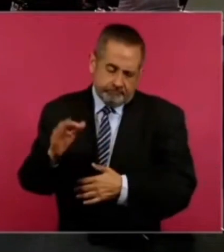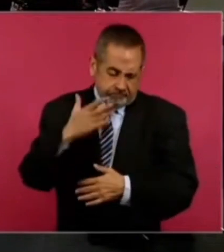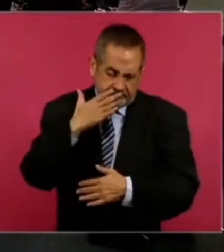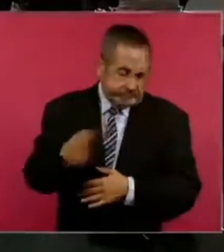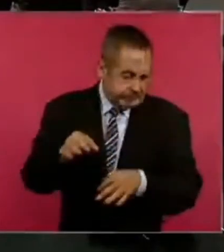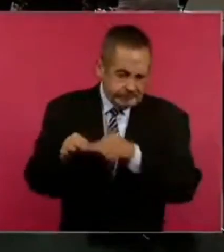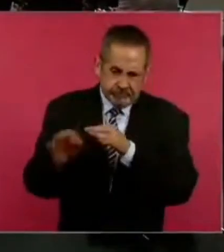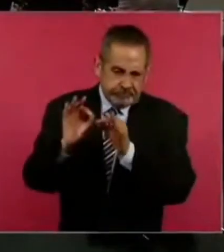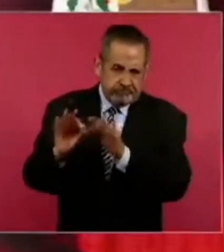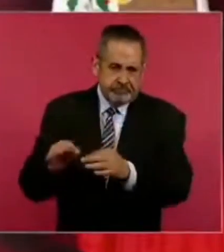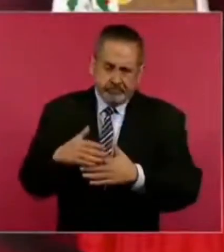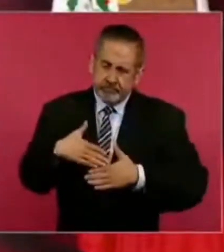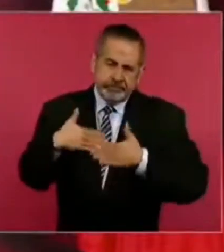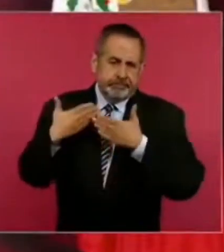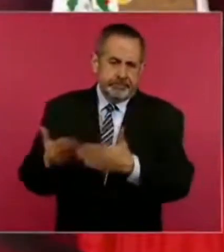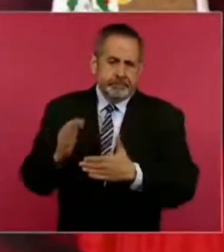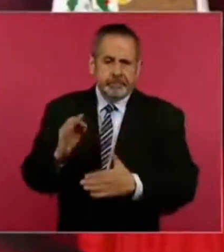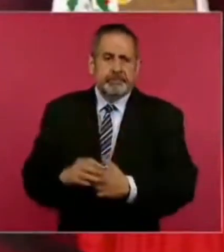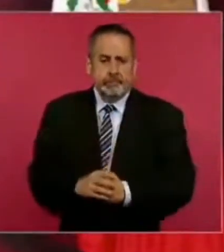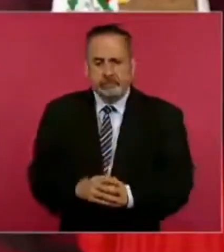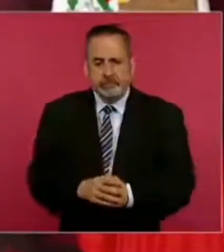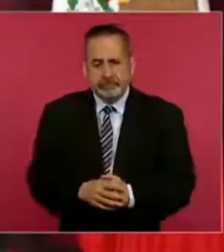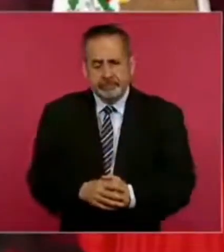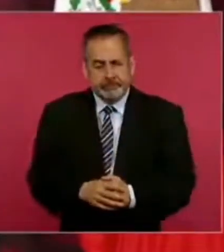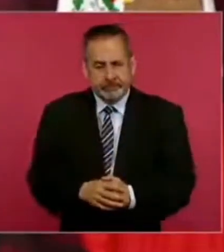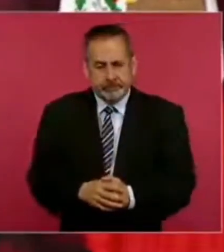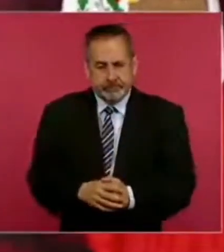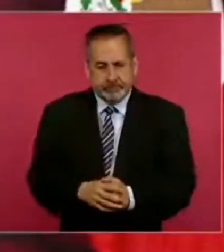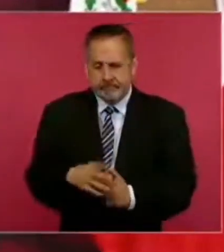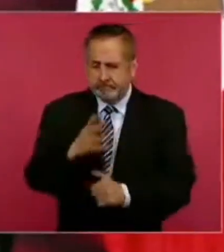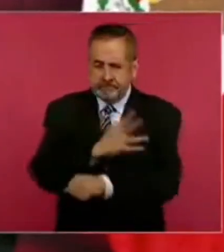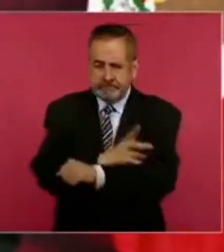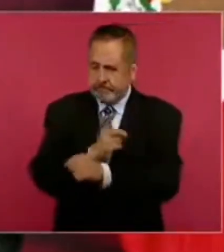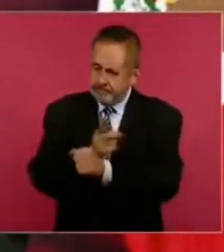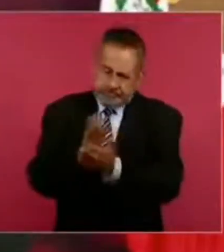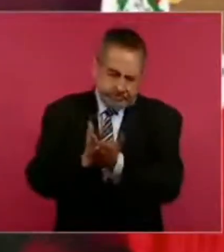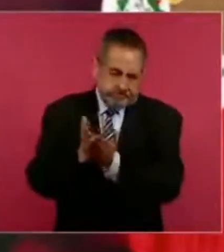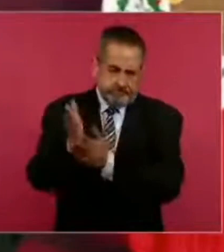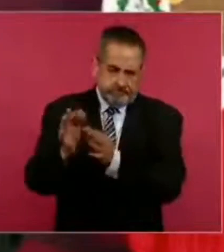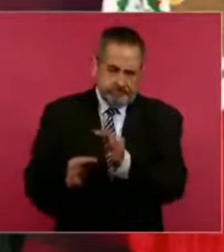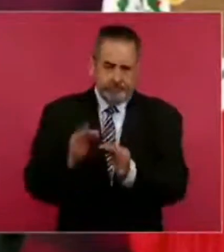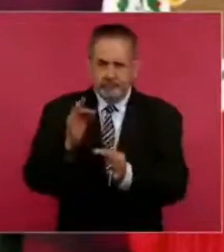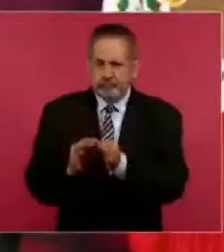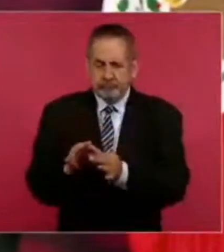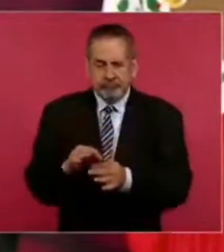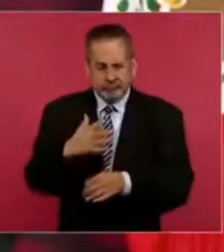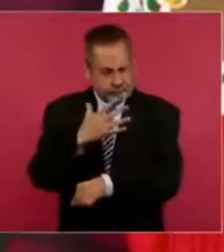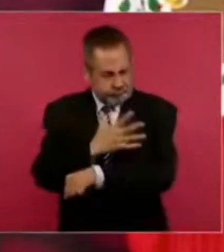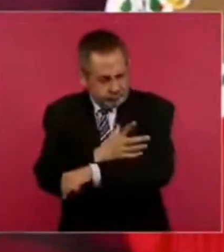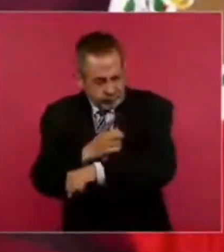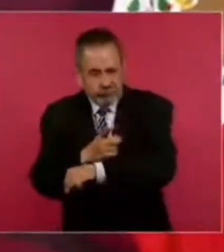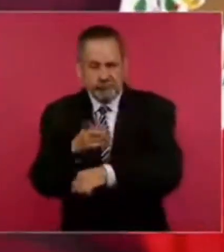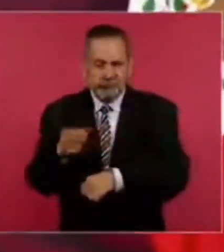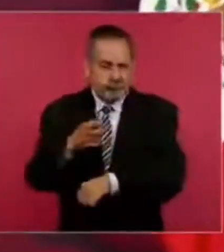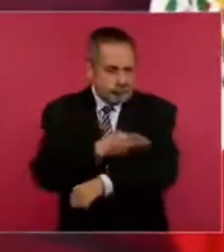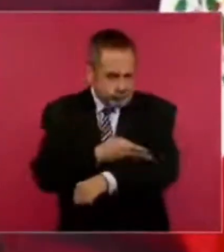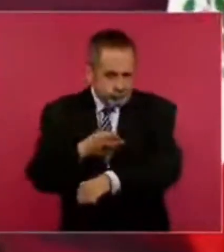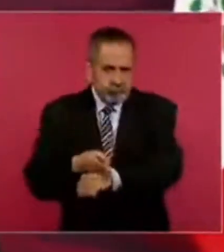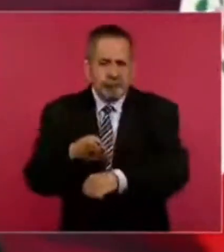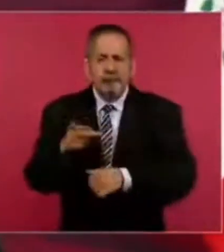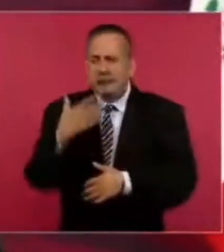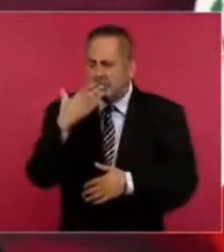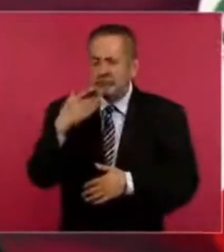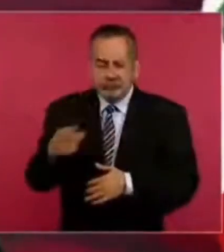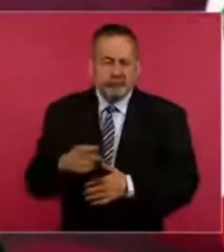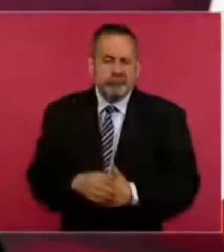de toda la confianza. Son rectos, honestos y son eficientes.